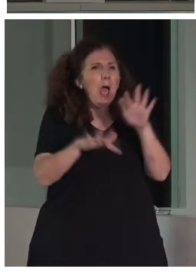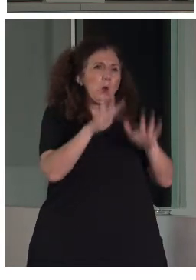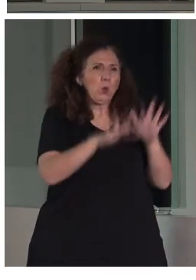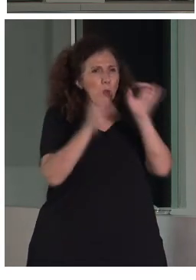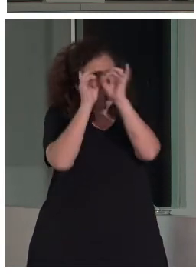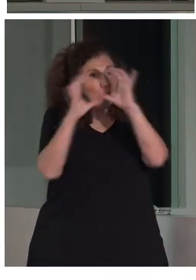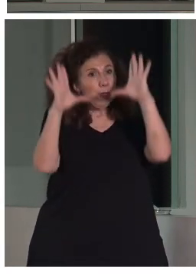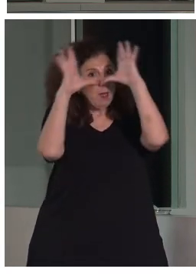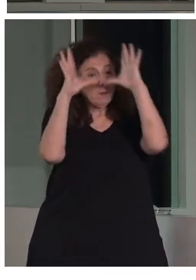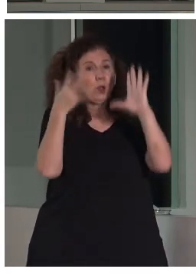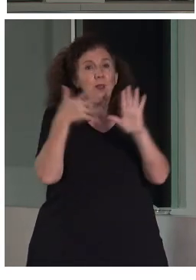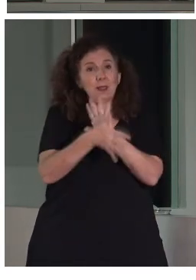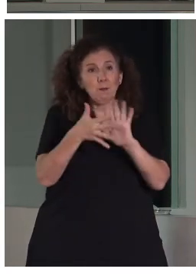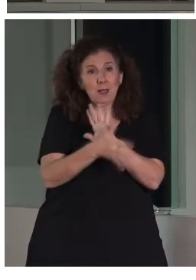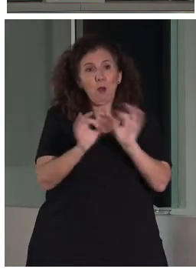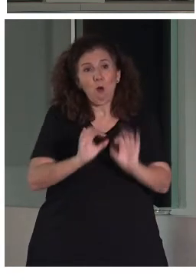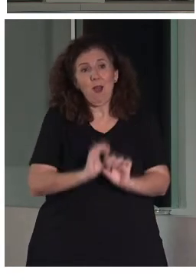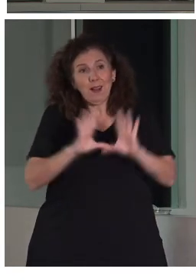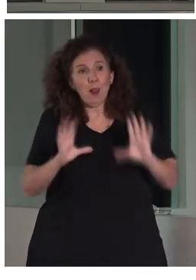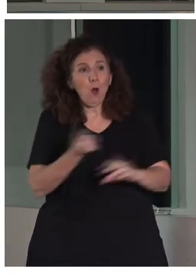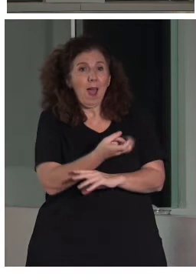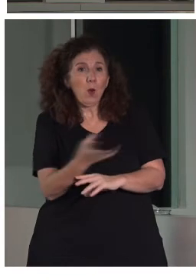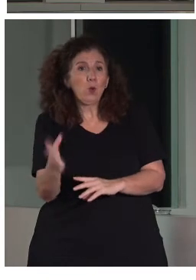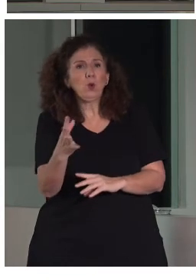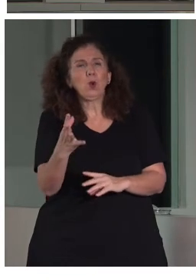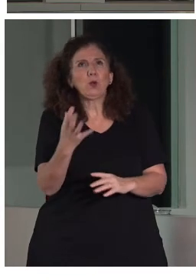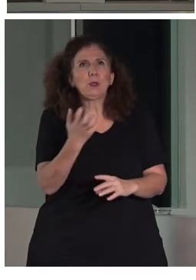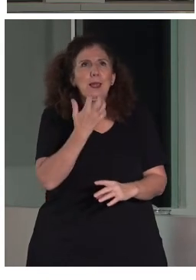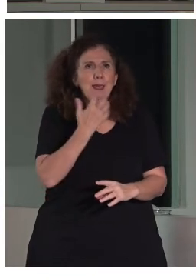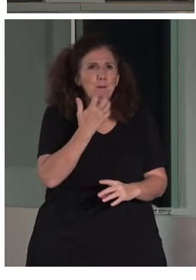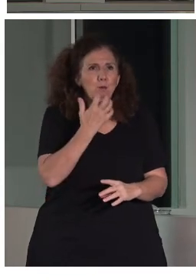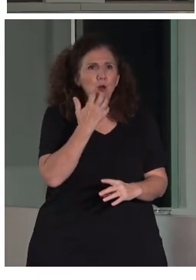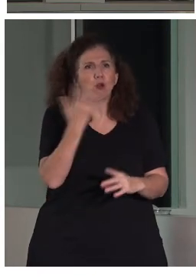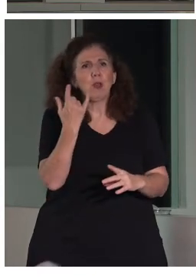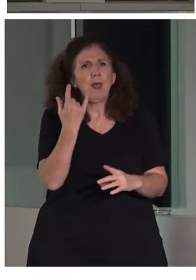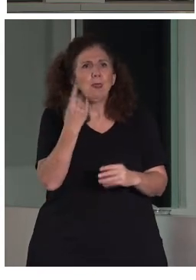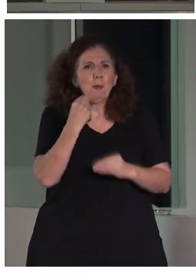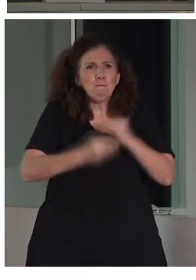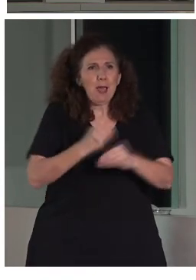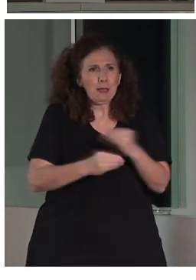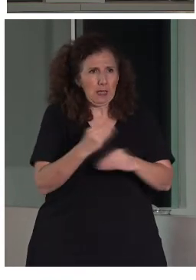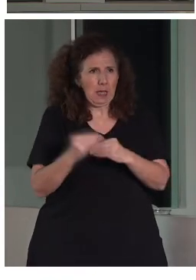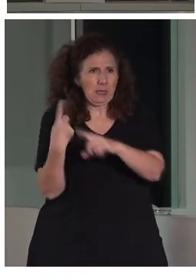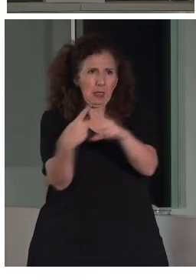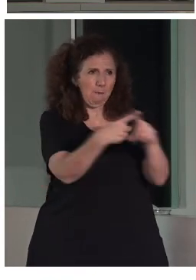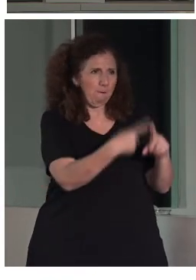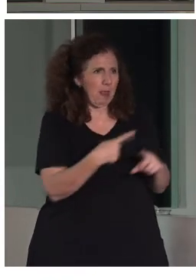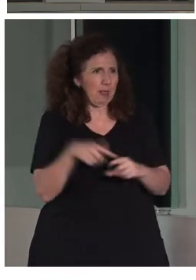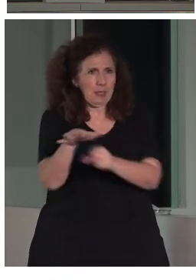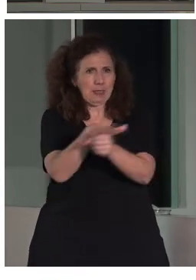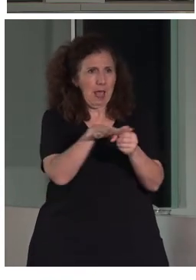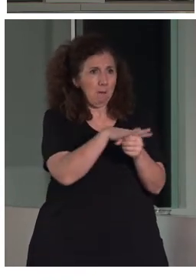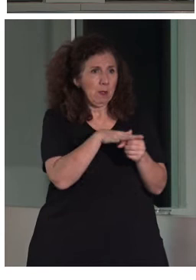prácticas que hemos llevado a cabo, que estamos llevando a cabo, porque no dejan de llegarnos también peticiones a este respecto, en un ámbito que es el de